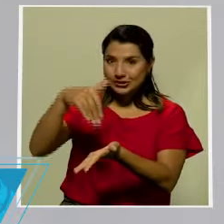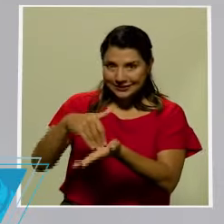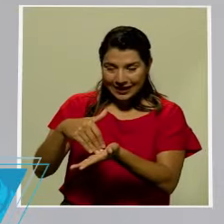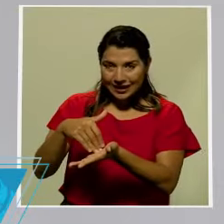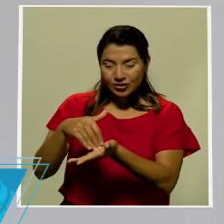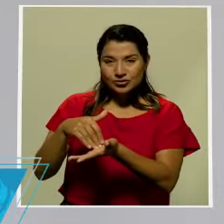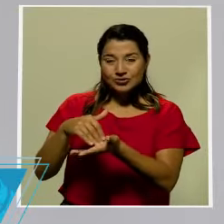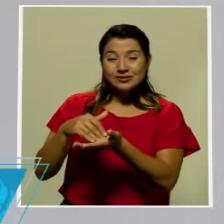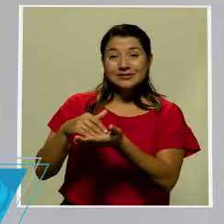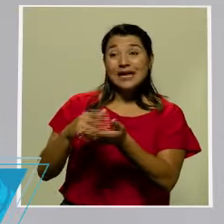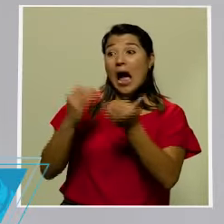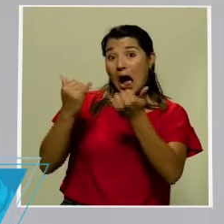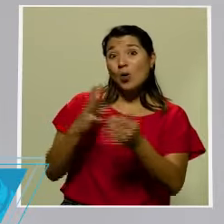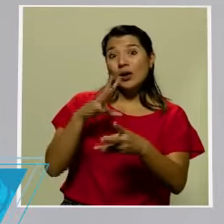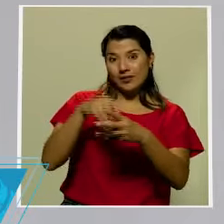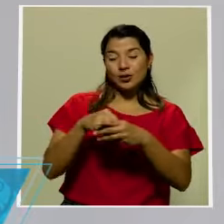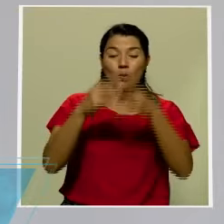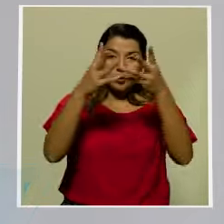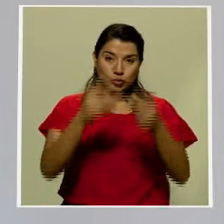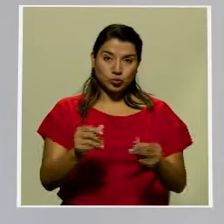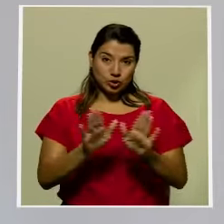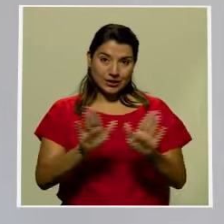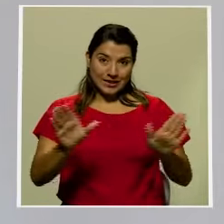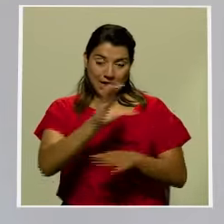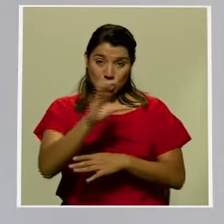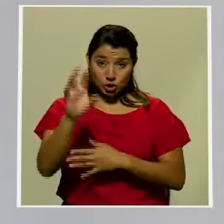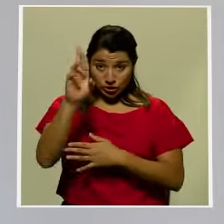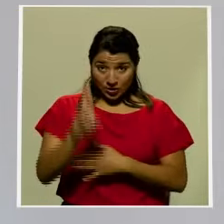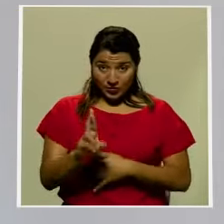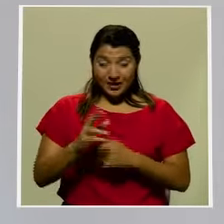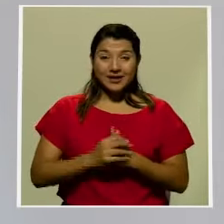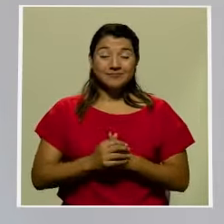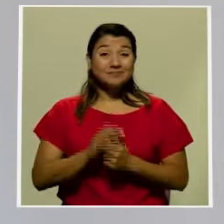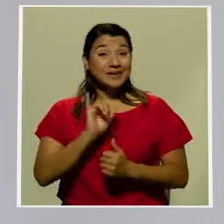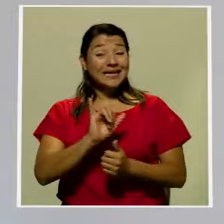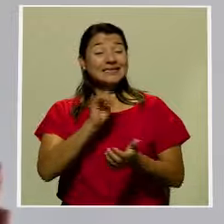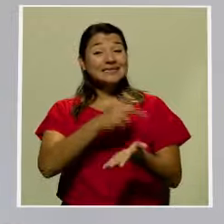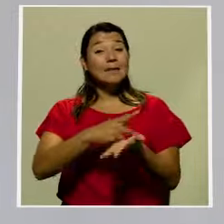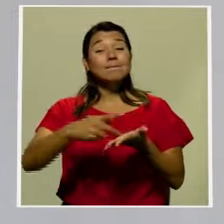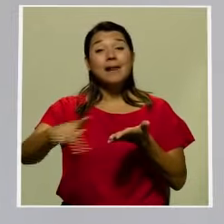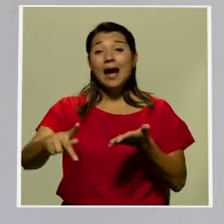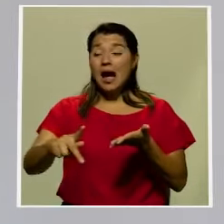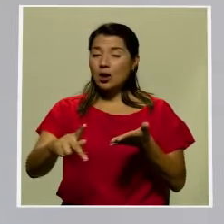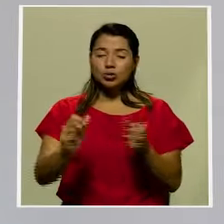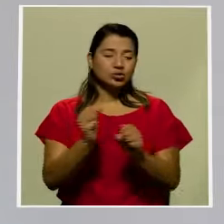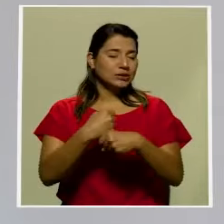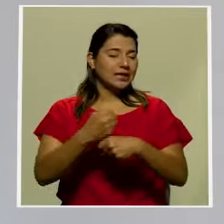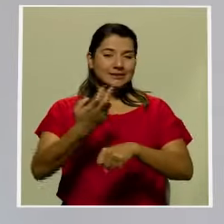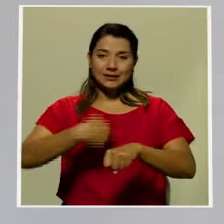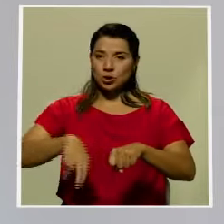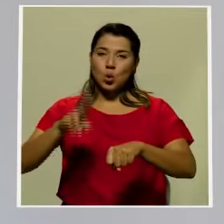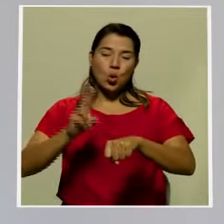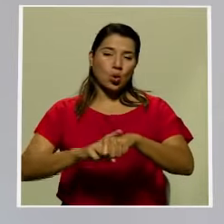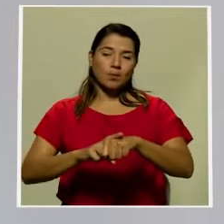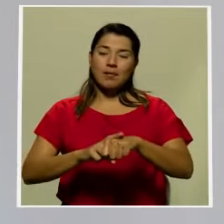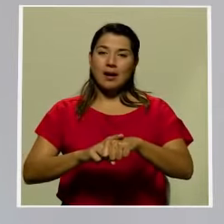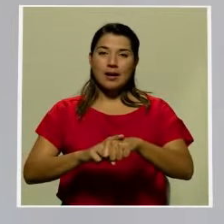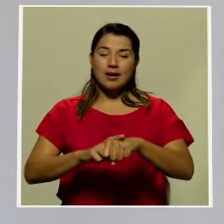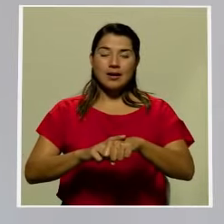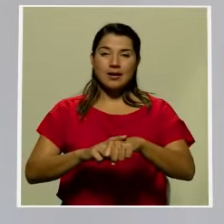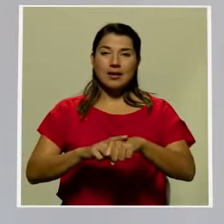presupuesto general de la República. Este pago se realiza con toda normalidad como parte